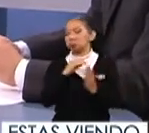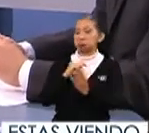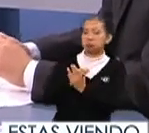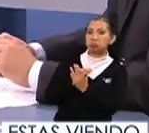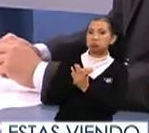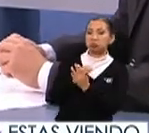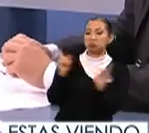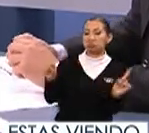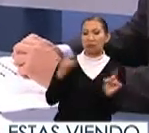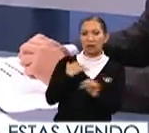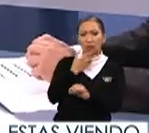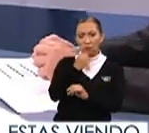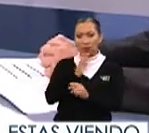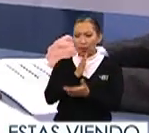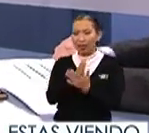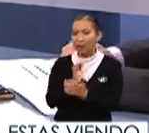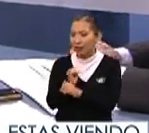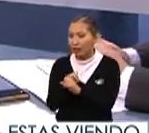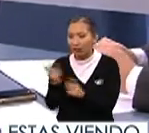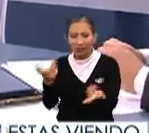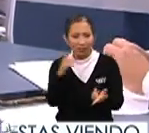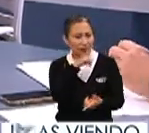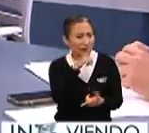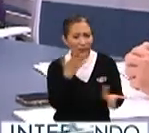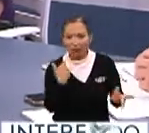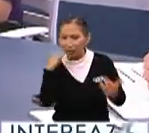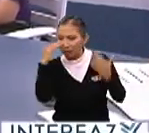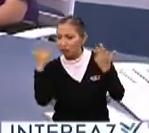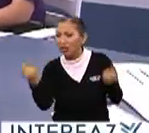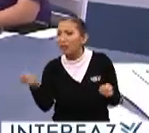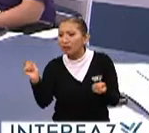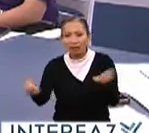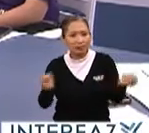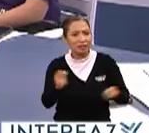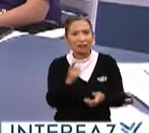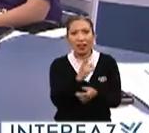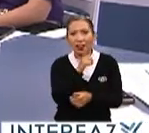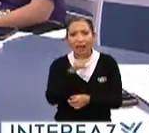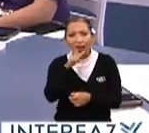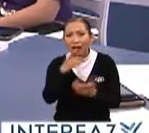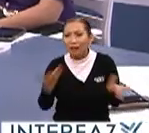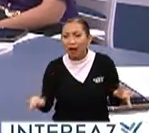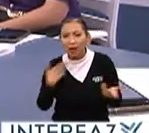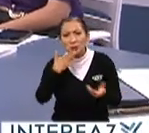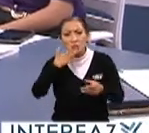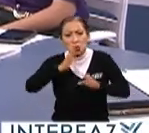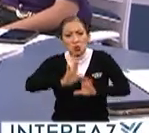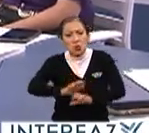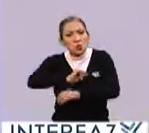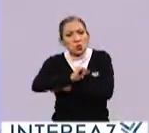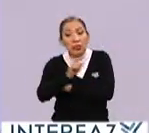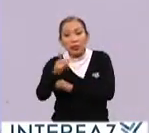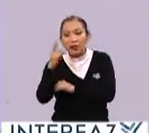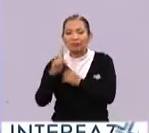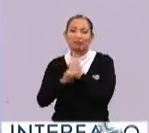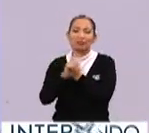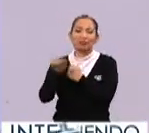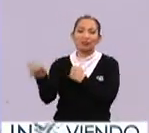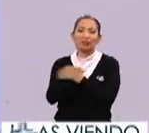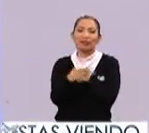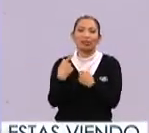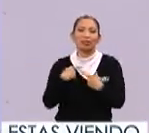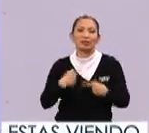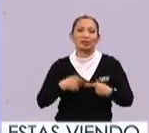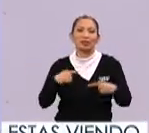investigador que quiere rescatar esta lengua, que quiere conocer sobre esta lengua y preservarla, pero se enfrenta con el conflicto